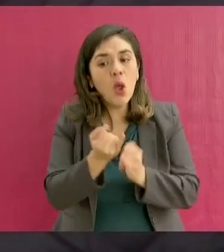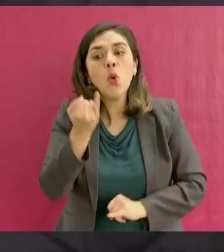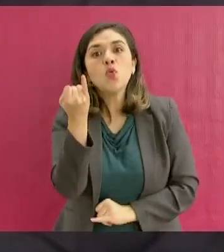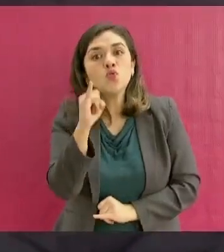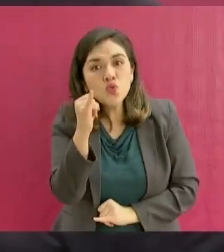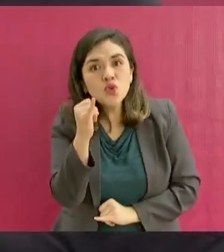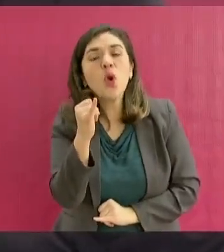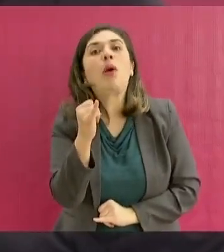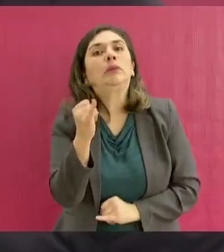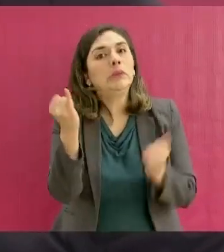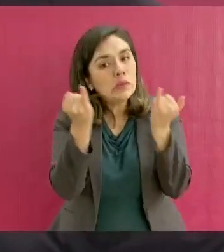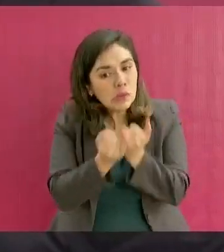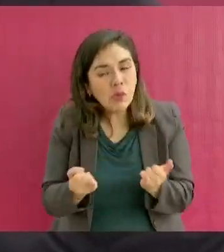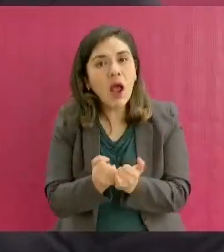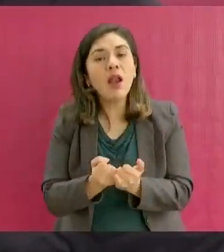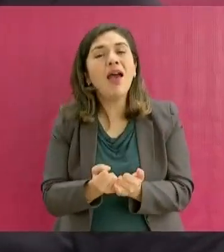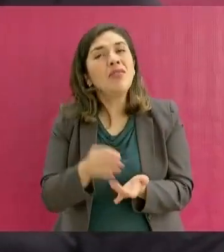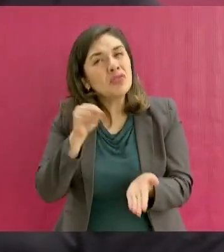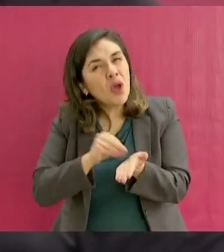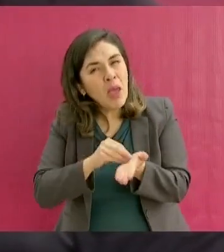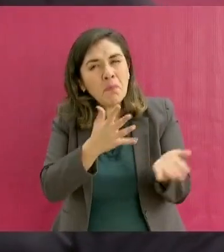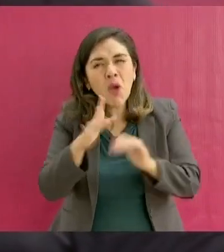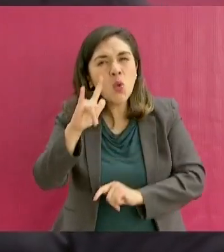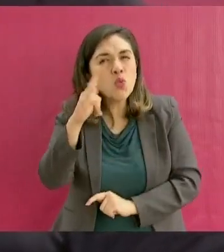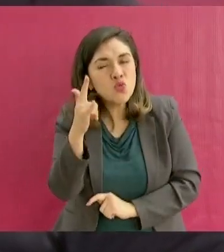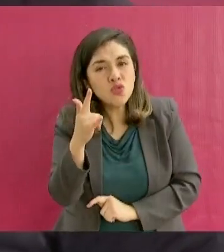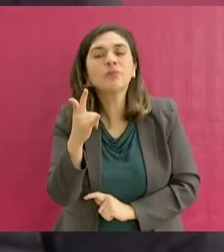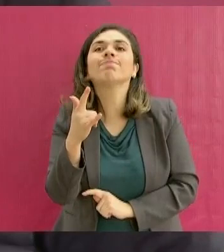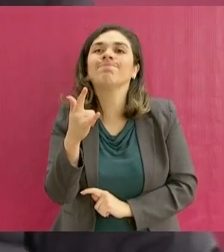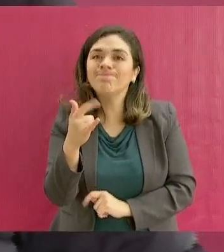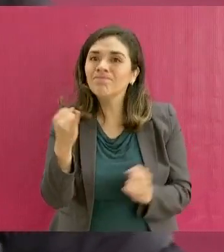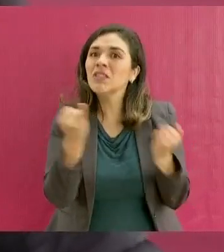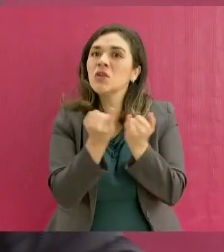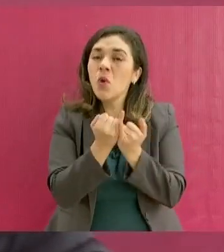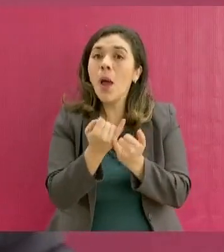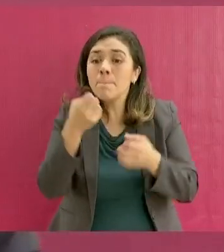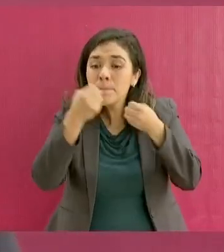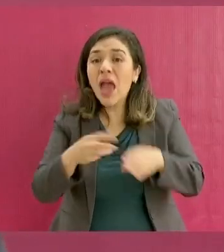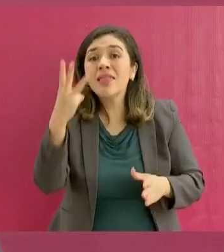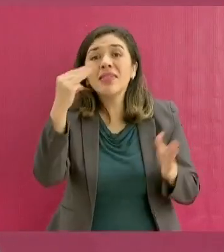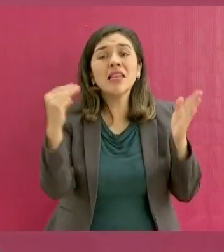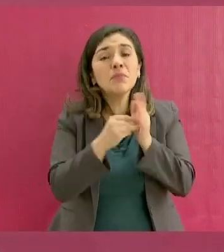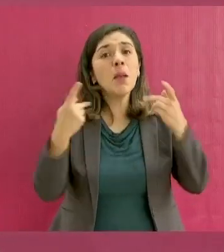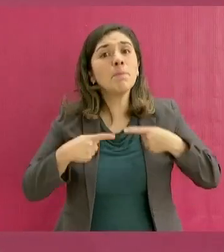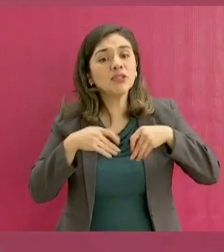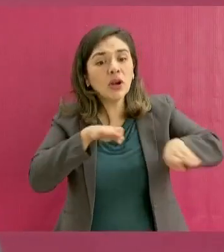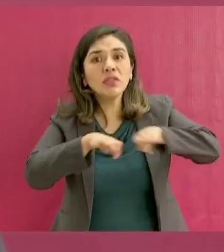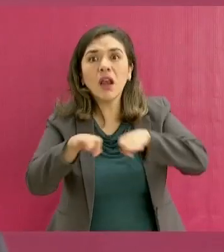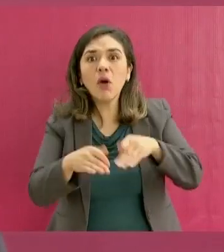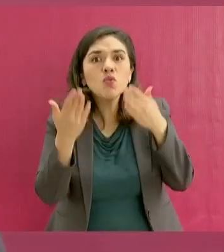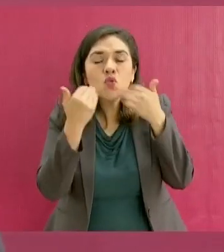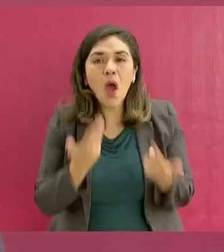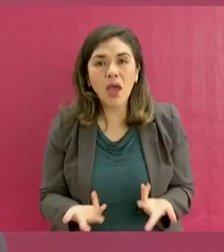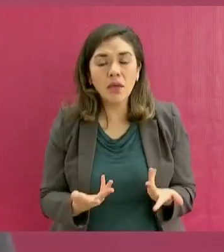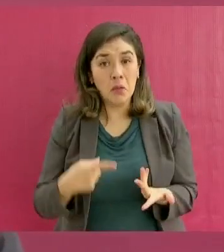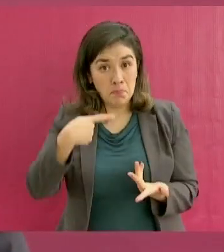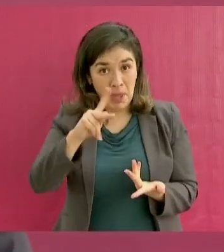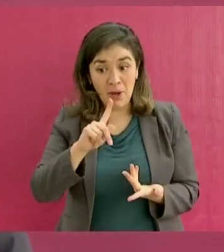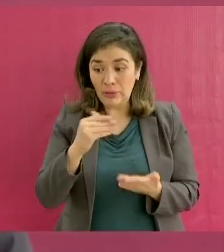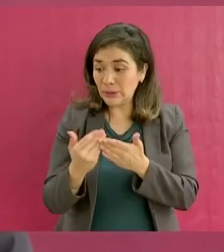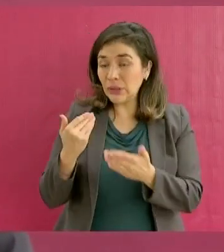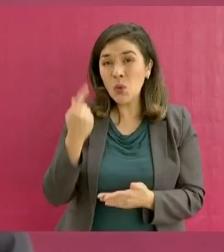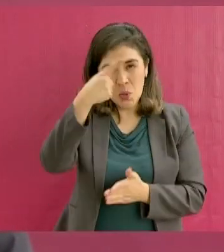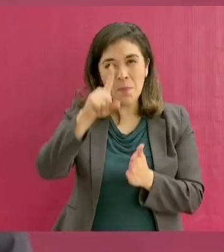y todavía en julio se perdieron 3 mil empleos, pero ya el mes